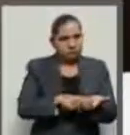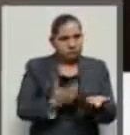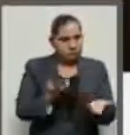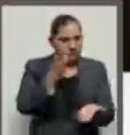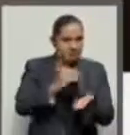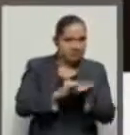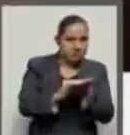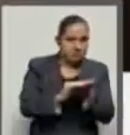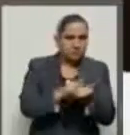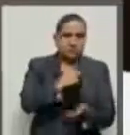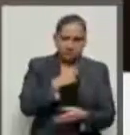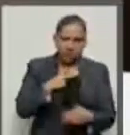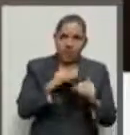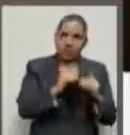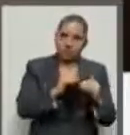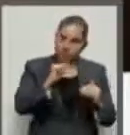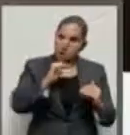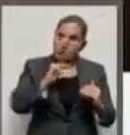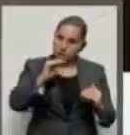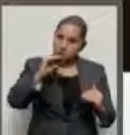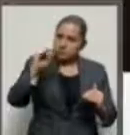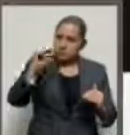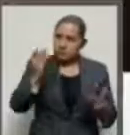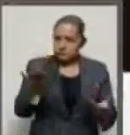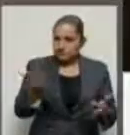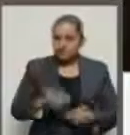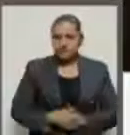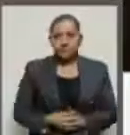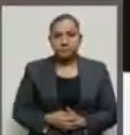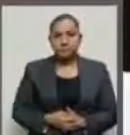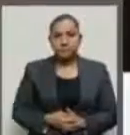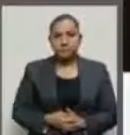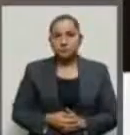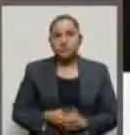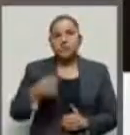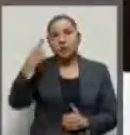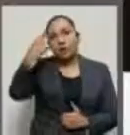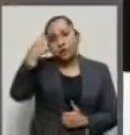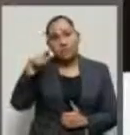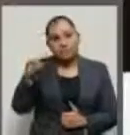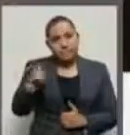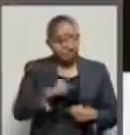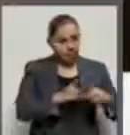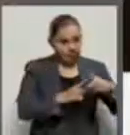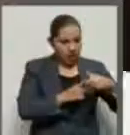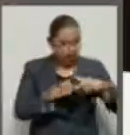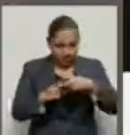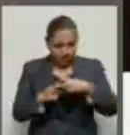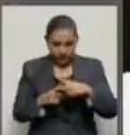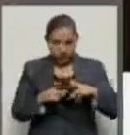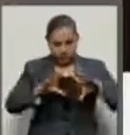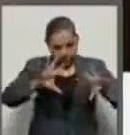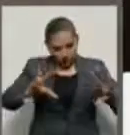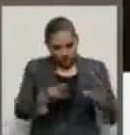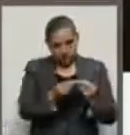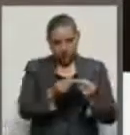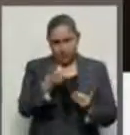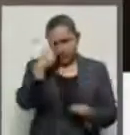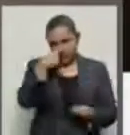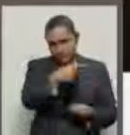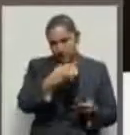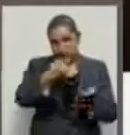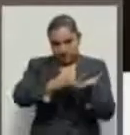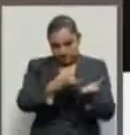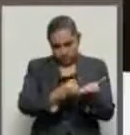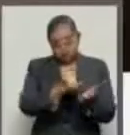La tasa de crecimiento promedio de las compensaciones de los saldos a favor del impuesto al